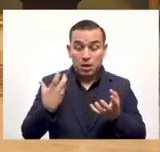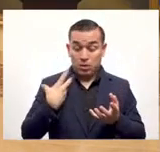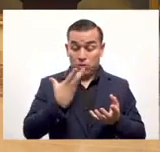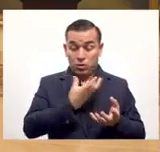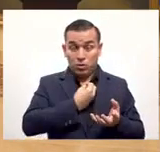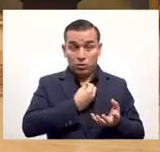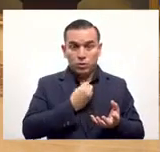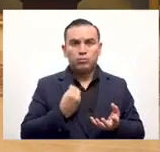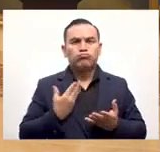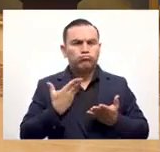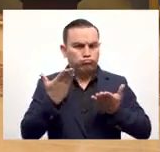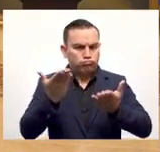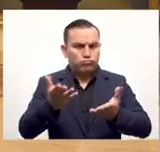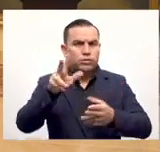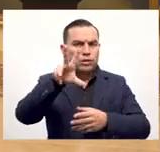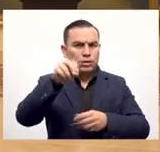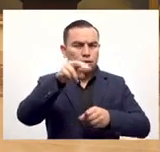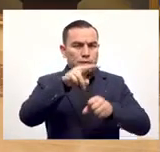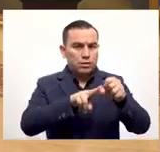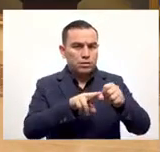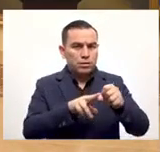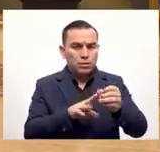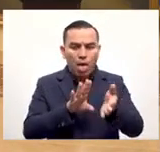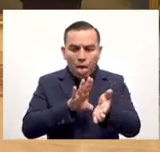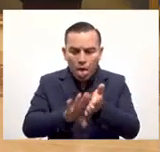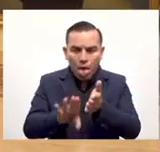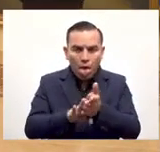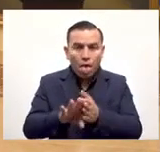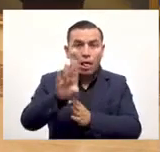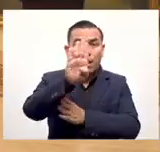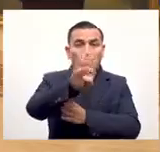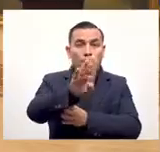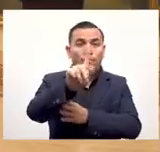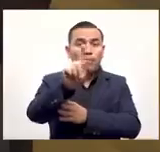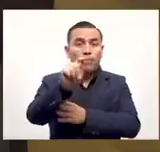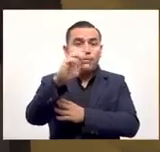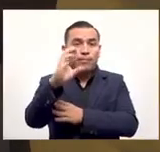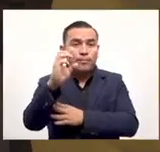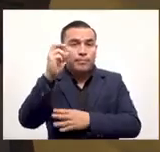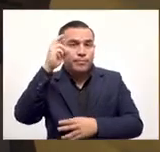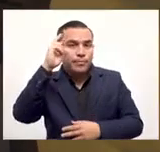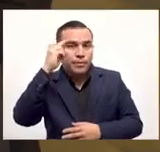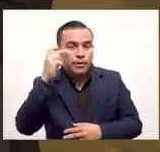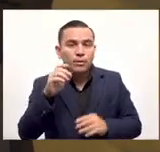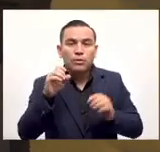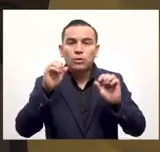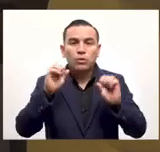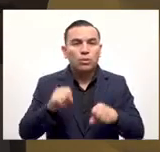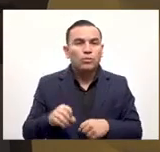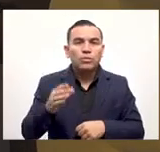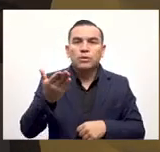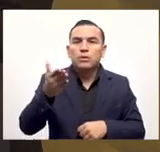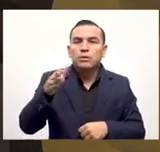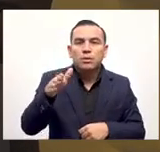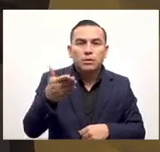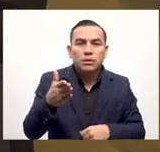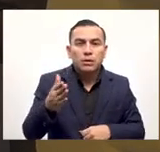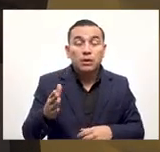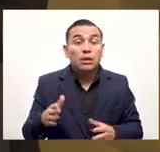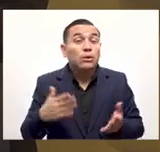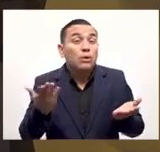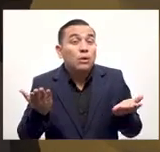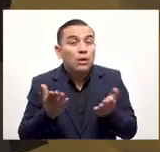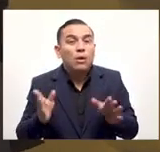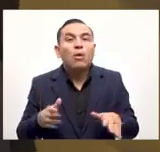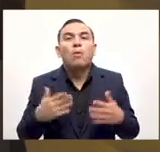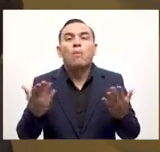con los 30 dólares que el gobierno le va a dar y tiene que ir a lugar y no le aceptan los Bitcoins, entonces lo van a dejar fuera de poder utilizar en los